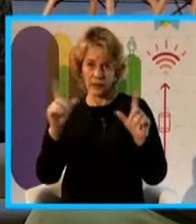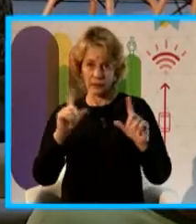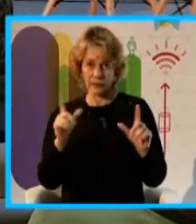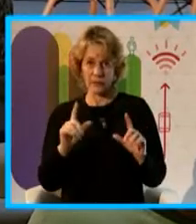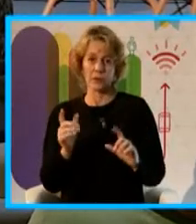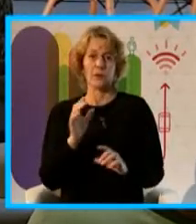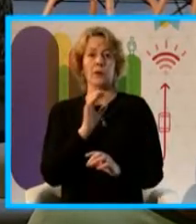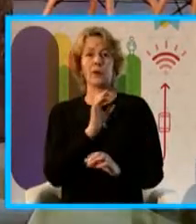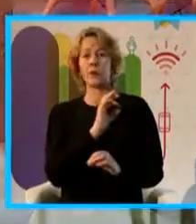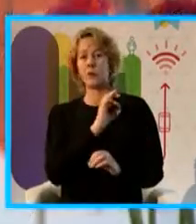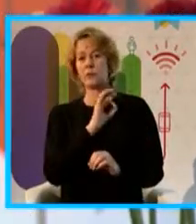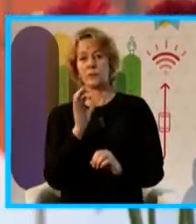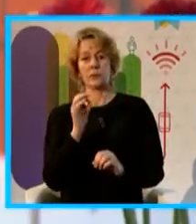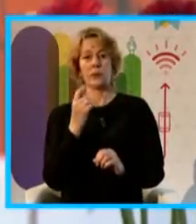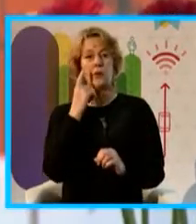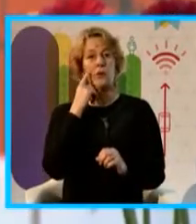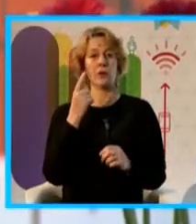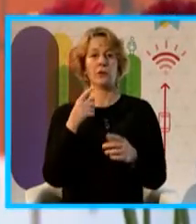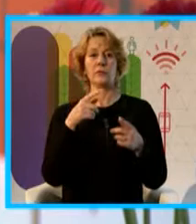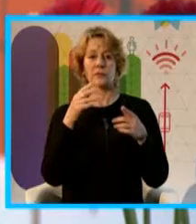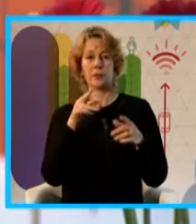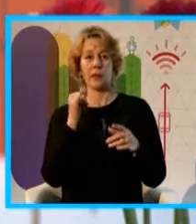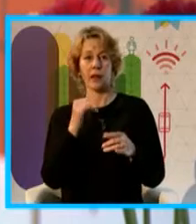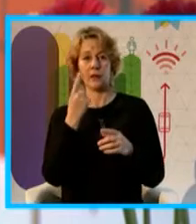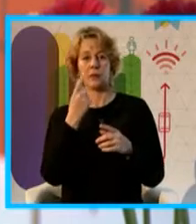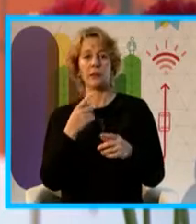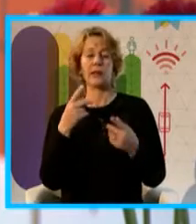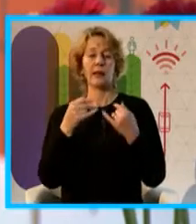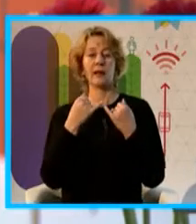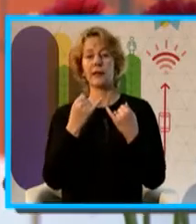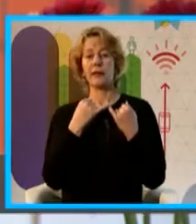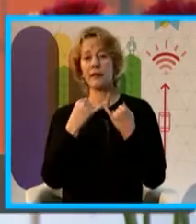a través del streaming de video que está a través de Internet.